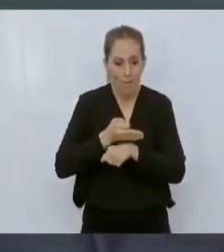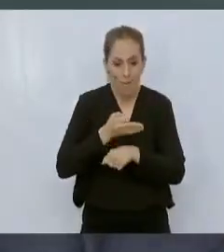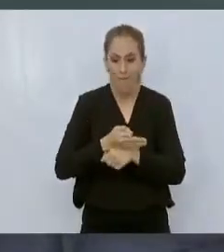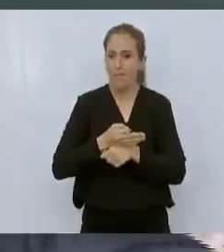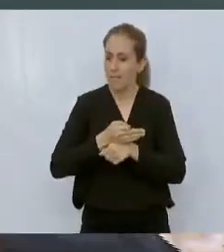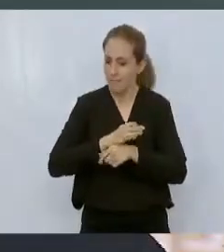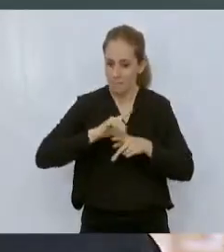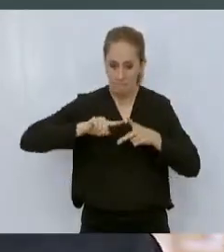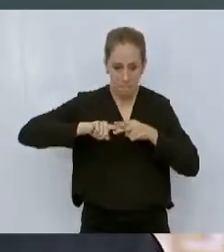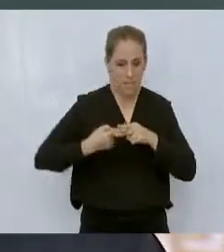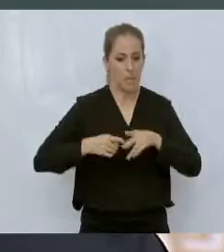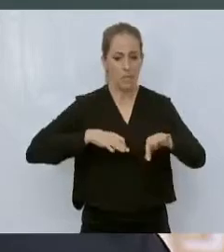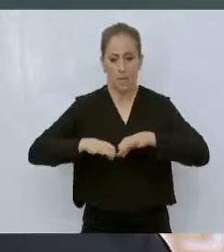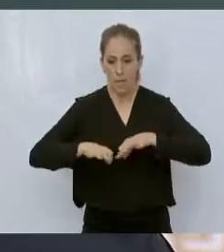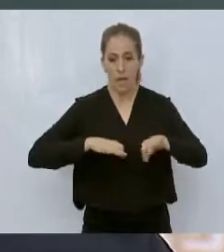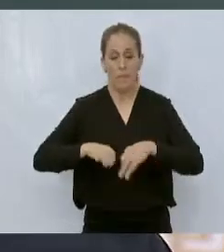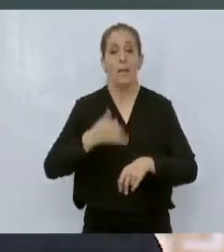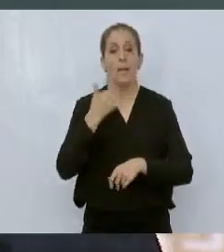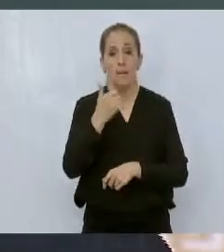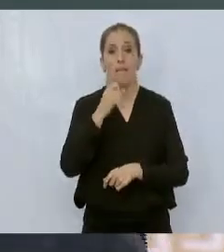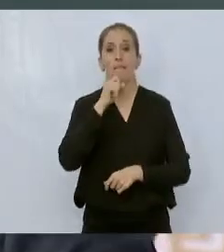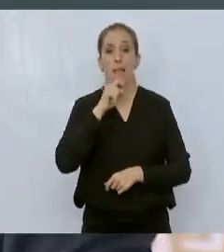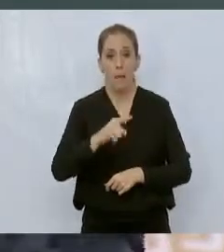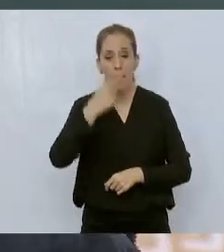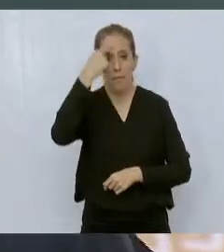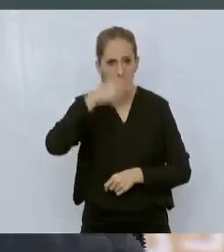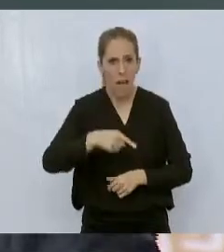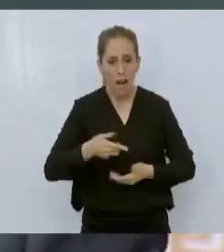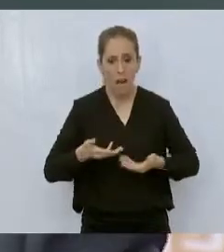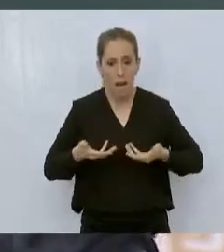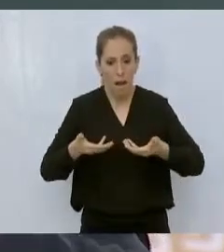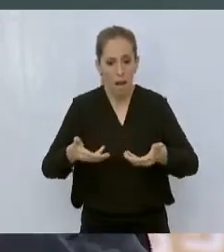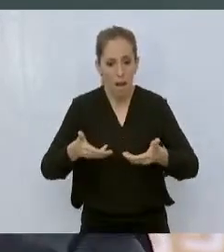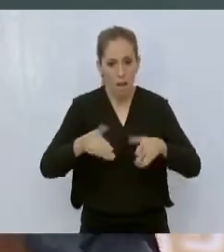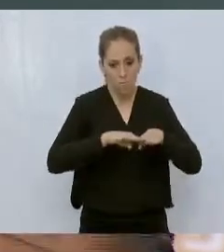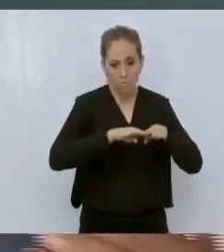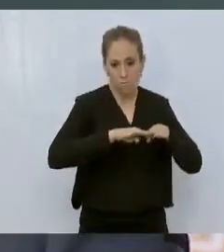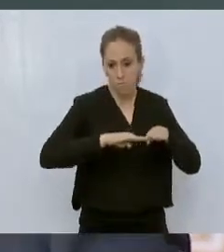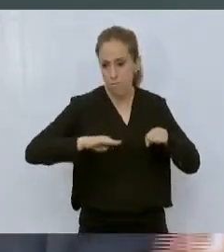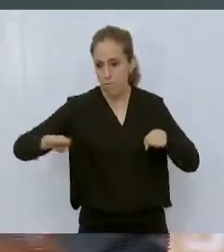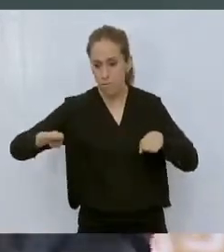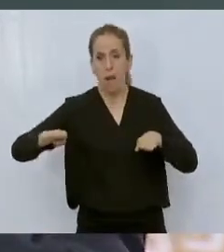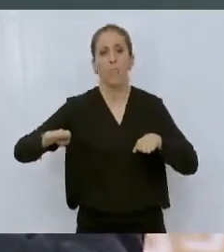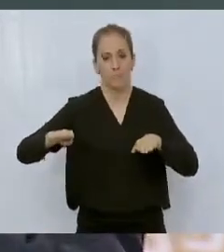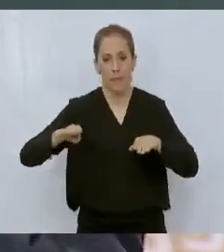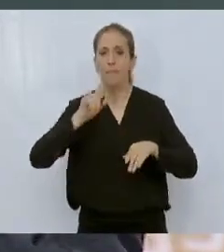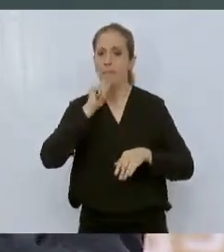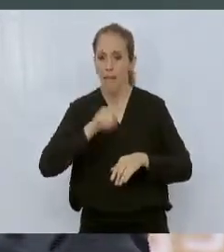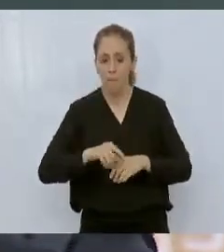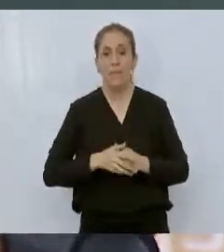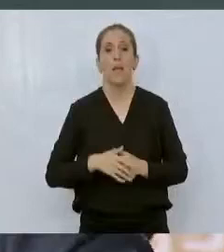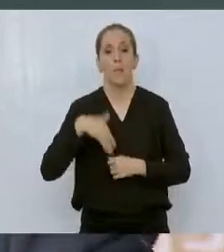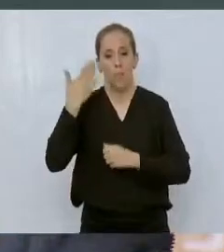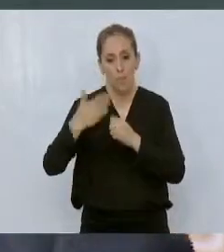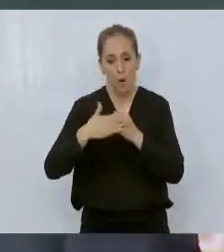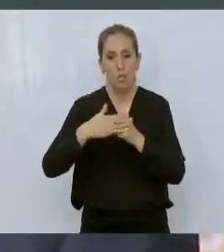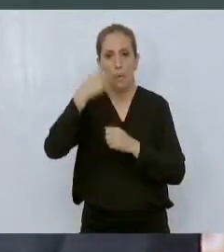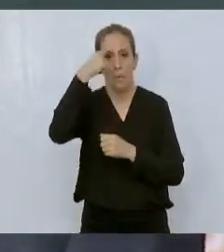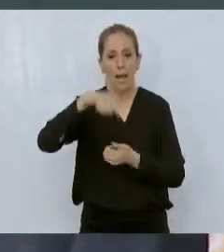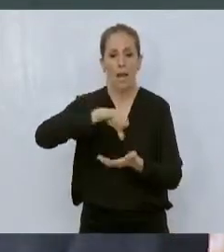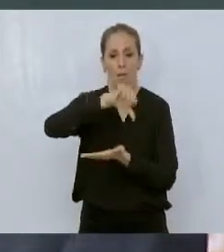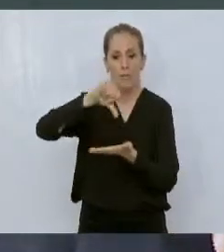vamos a trabajar sobre la pavimentación de todo el camino que va a unir Montemorelos-Linares y que va a ser un gran centro turístico también adicional.